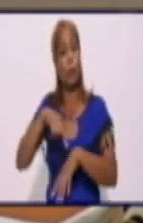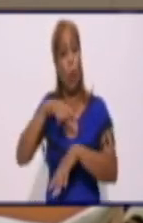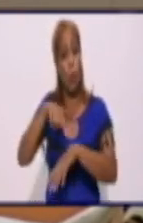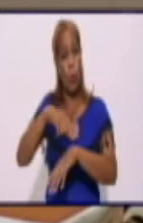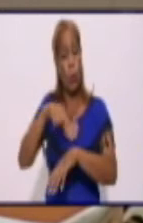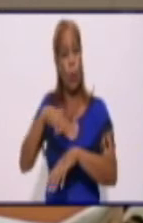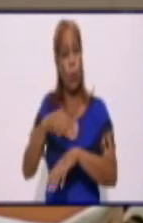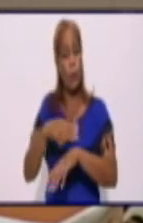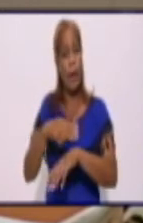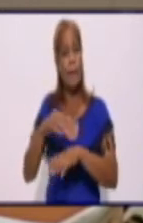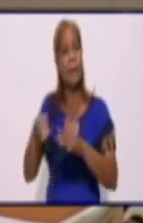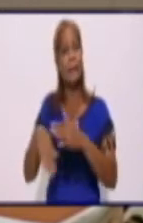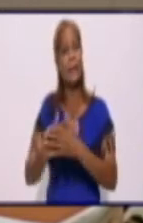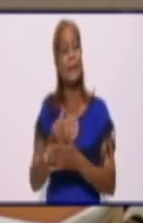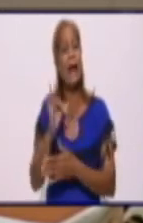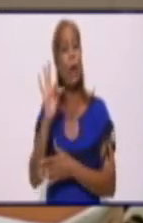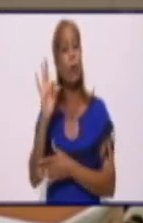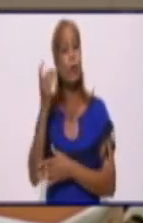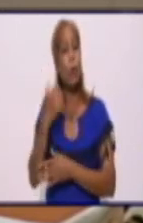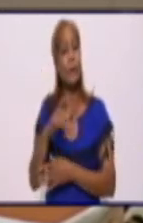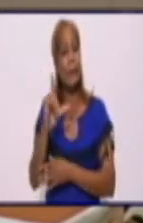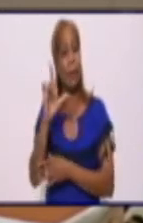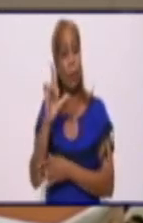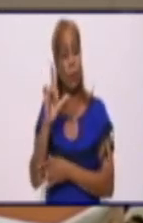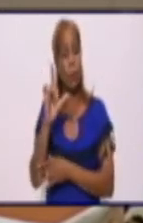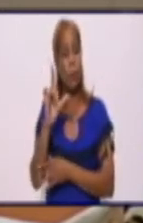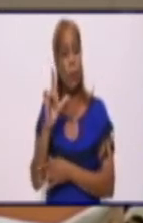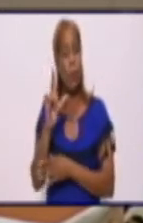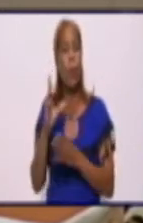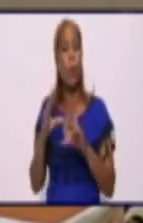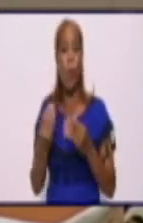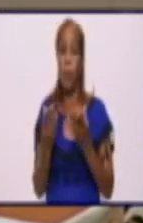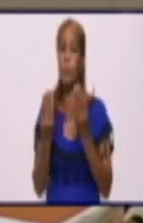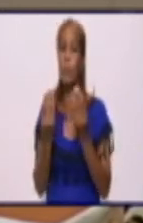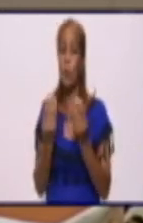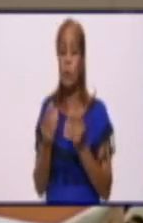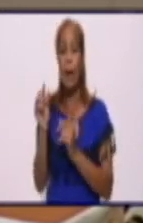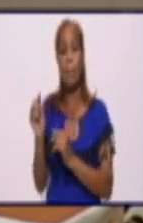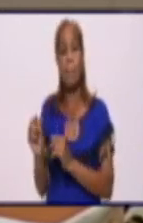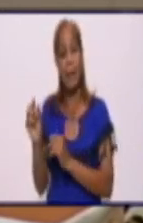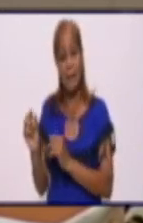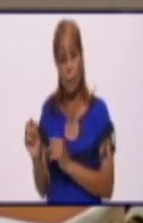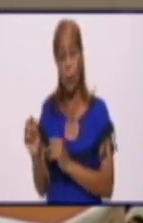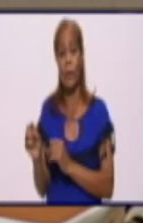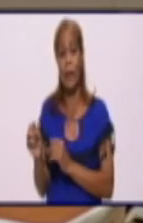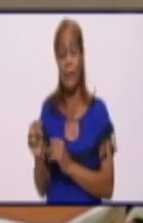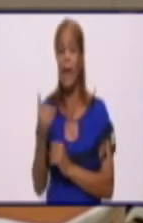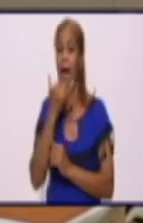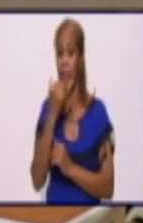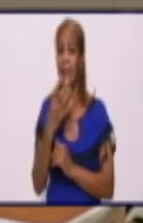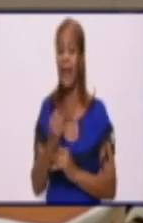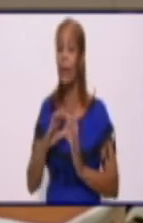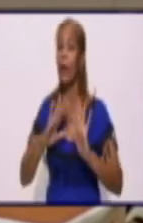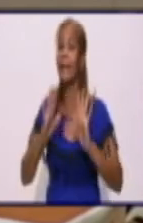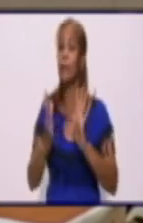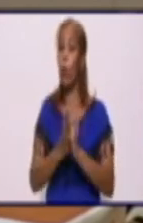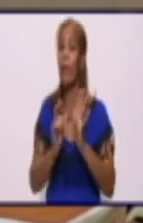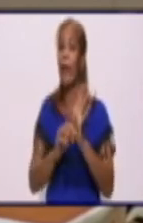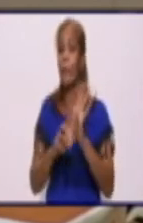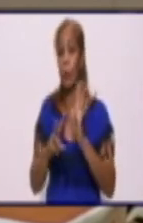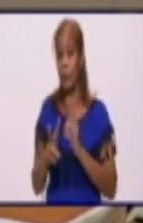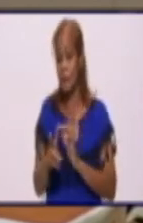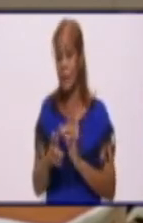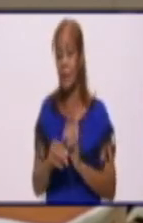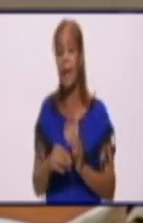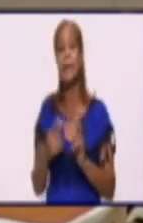del día 8 de julio, con clientes afectados en mayor o menor medida en toda la provincia, en